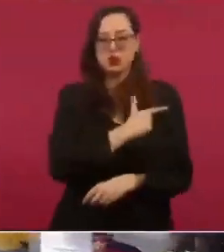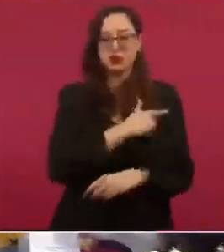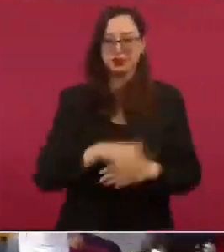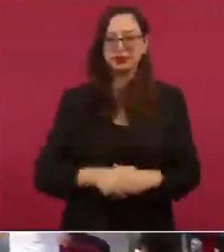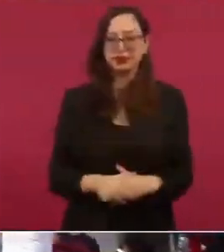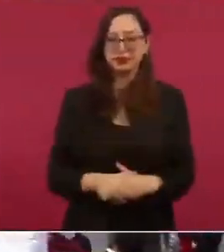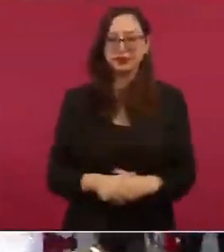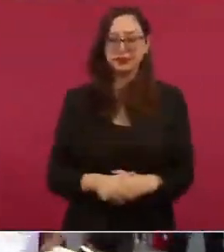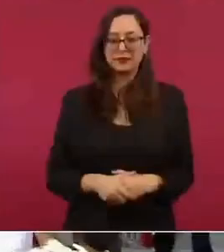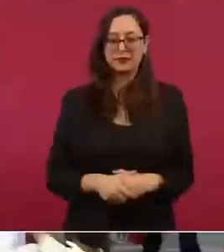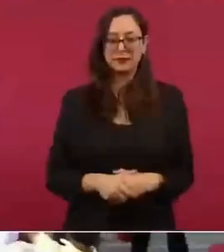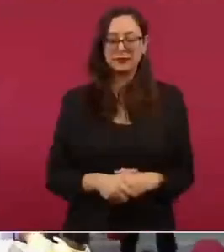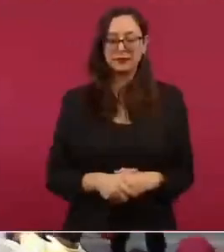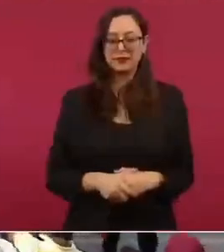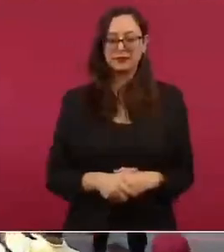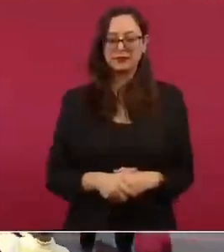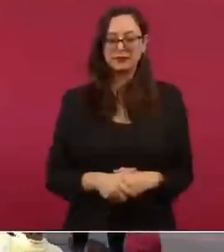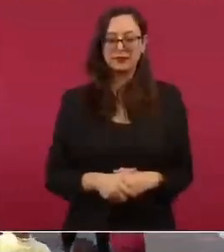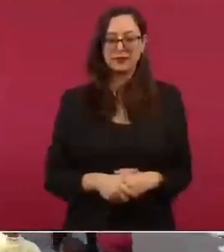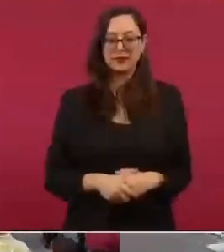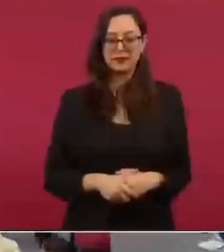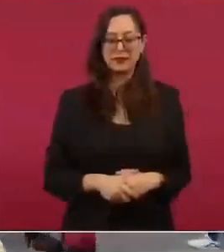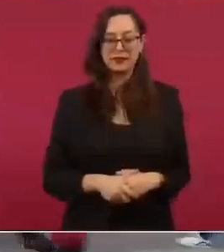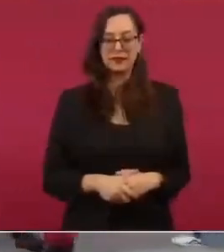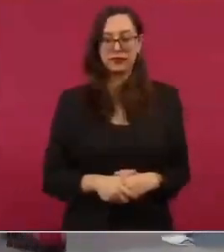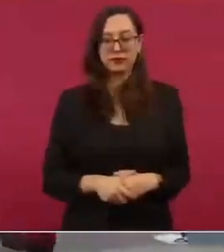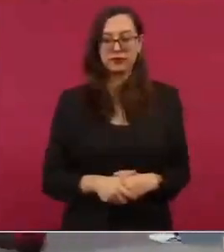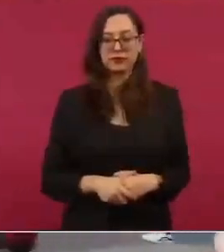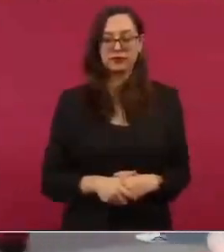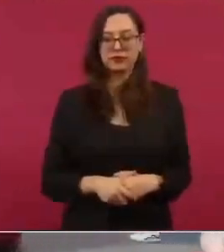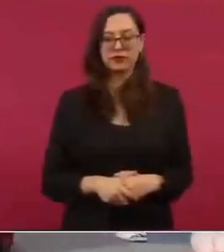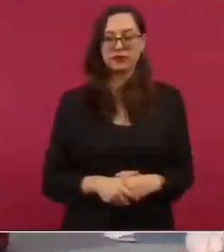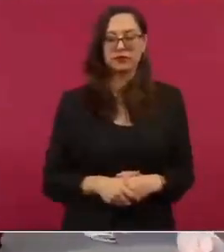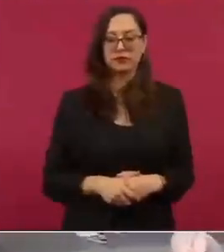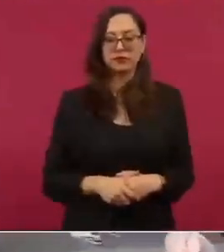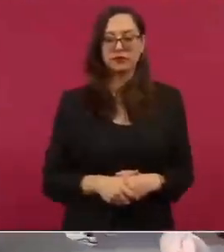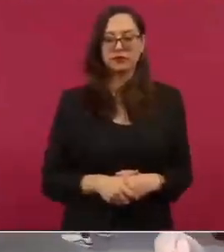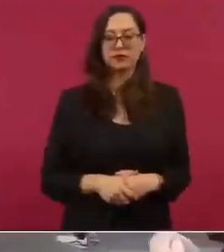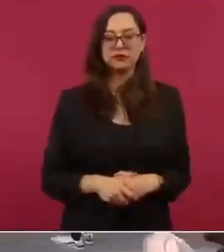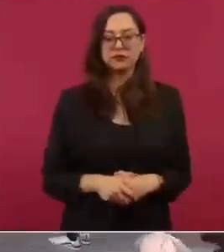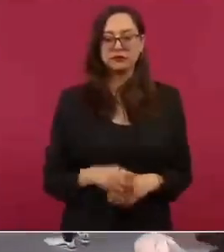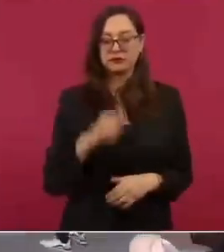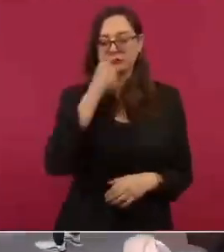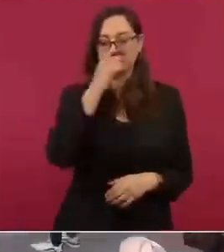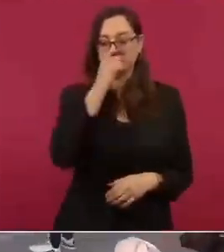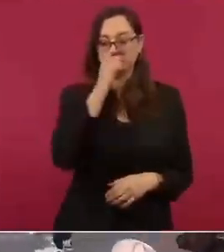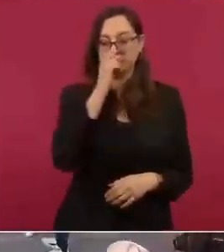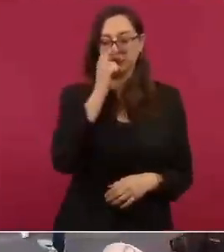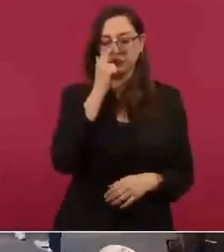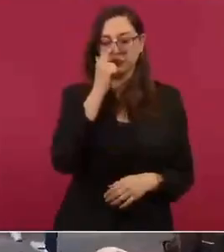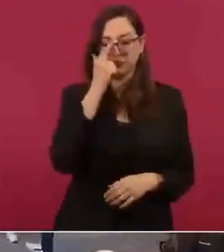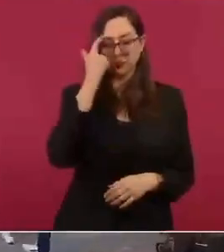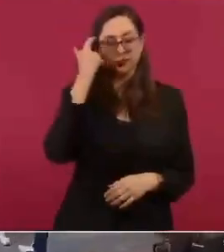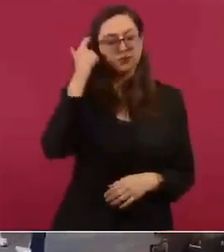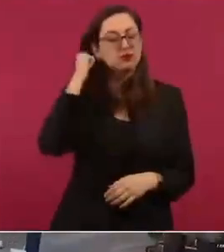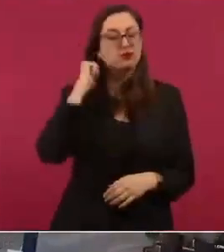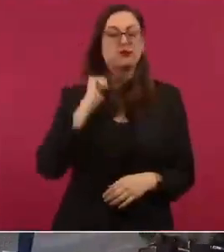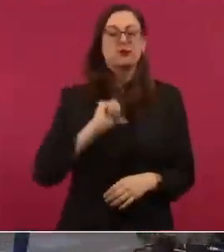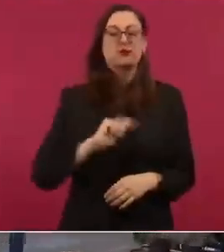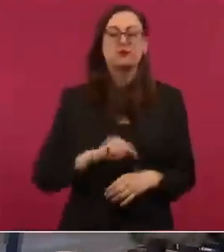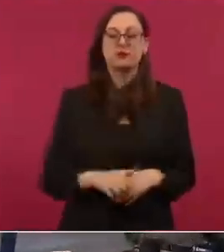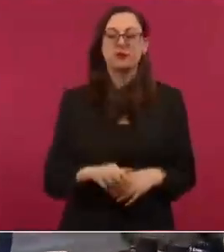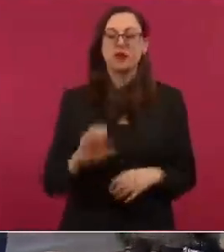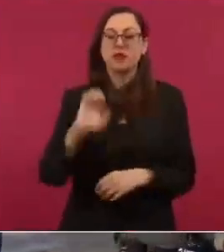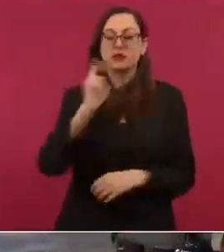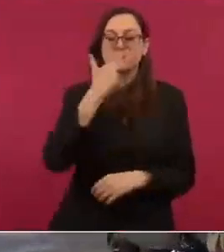se han construido o están por inaugurarse caminos rurales en